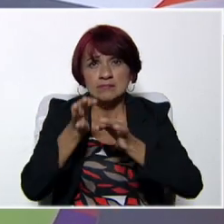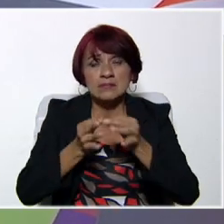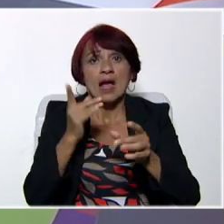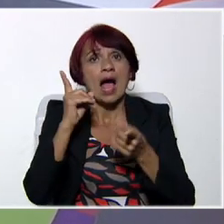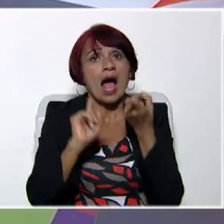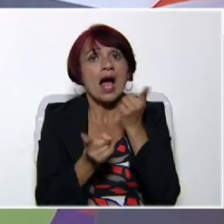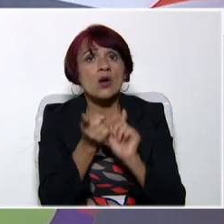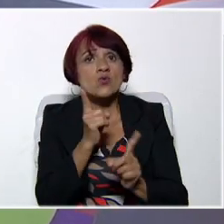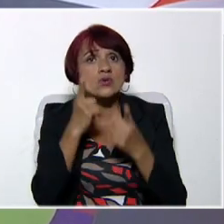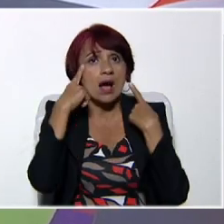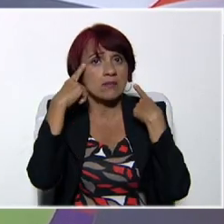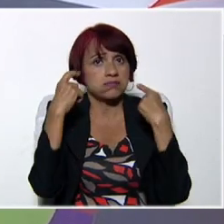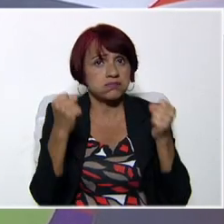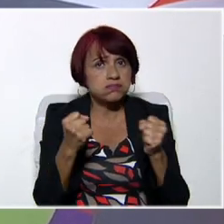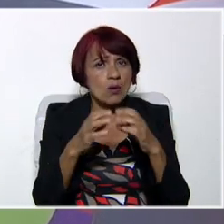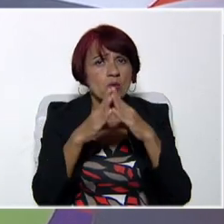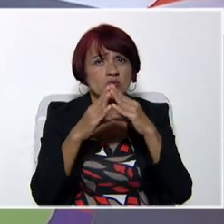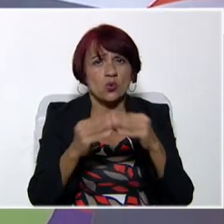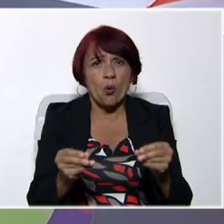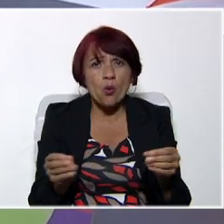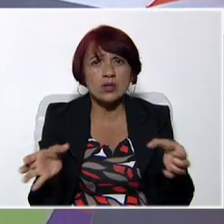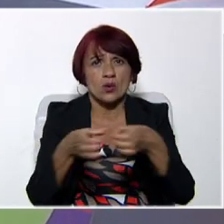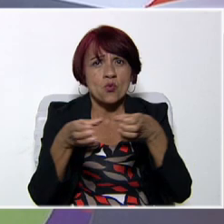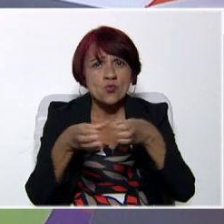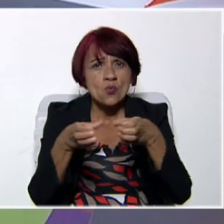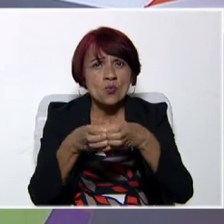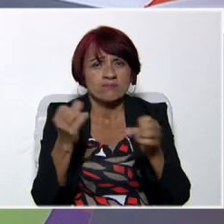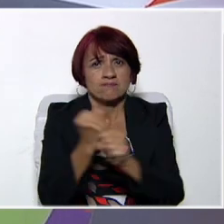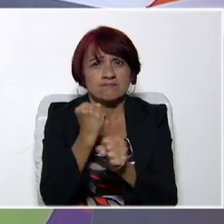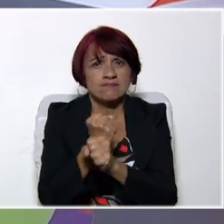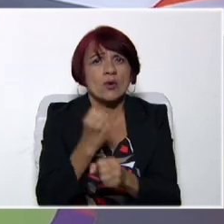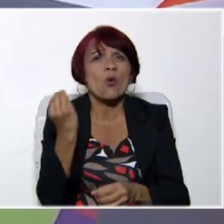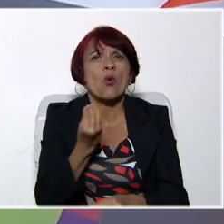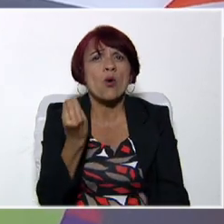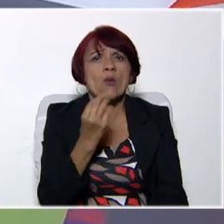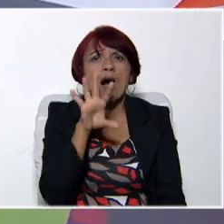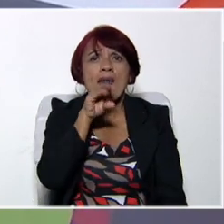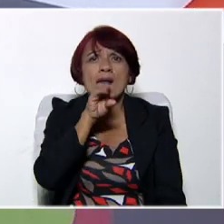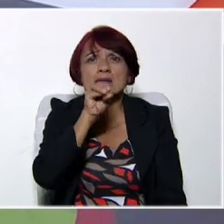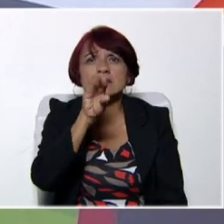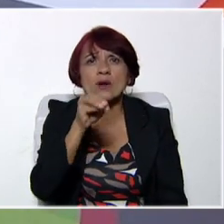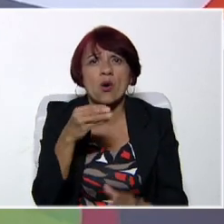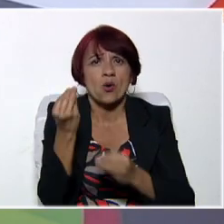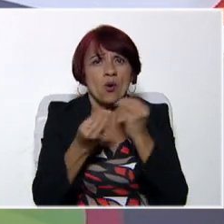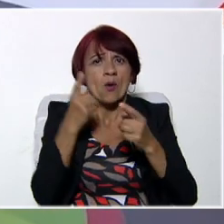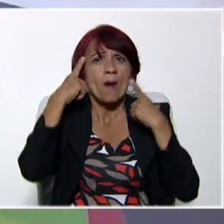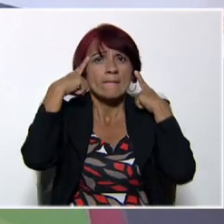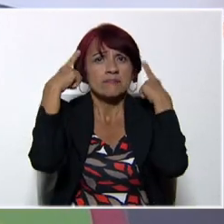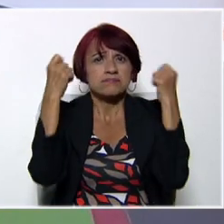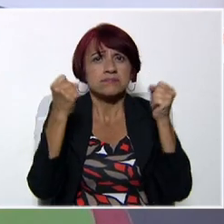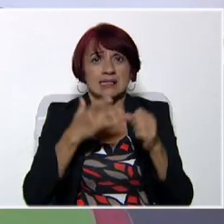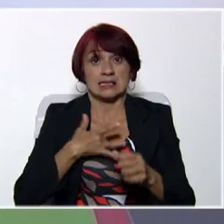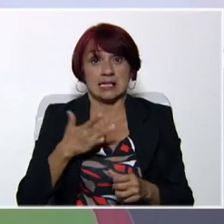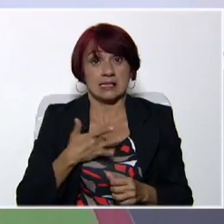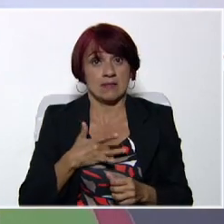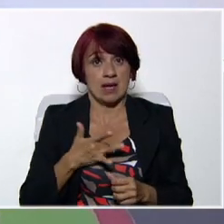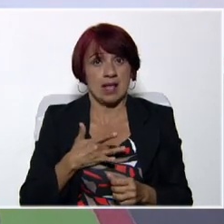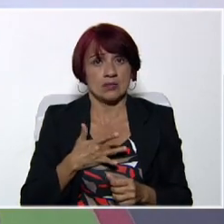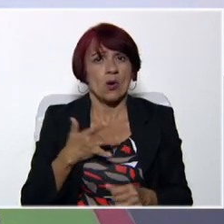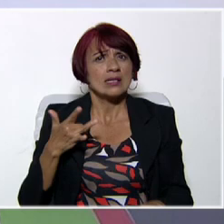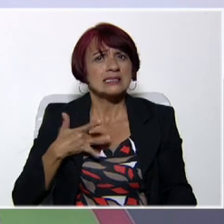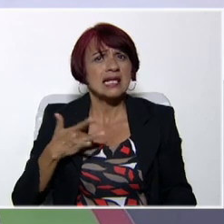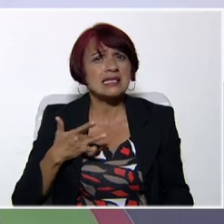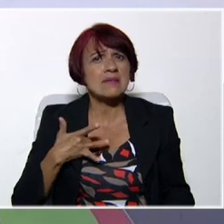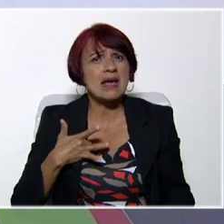profesiones, partes del cuerpo importante y cómo expresarnos sobre profesiones y sentimientos. Porque eso siempre es un